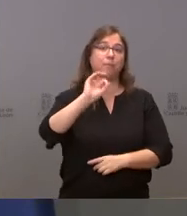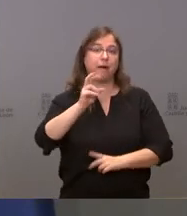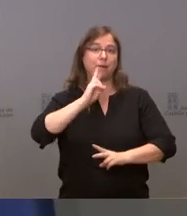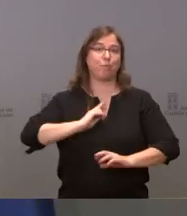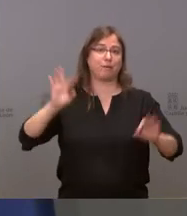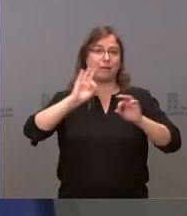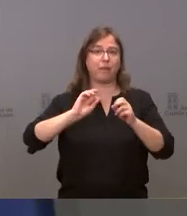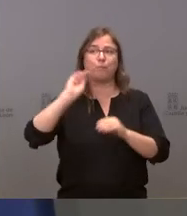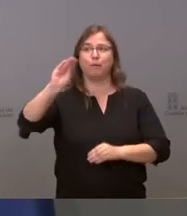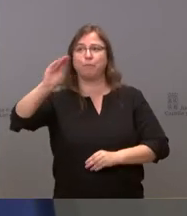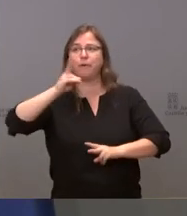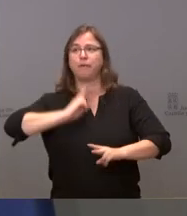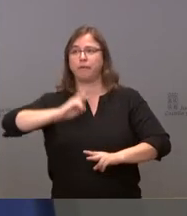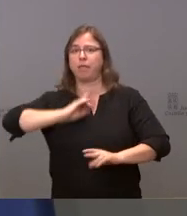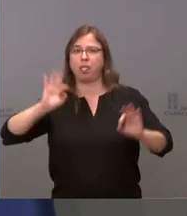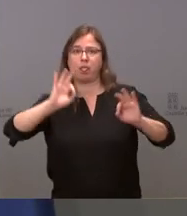otras muchas cosas.